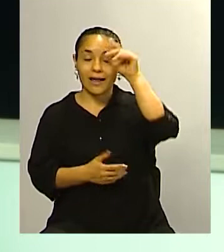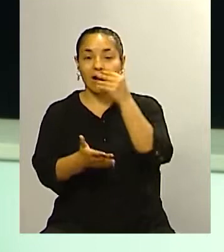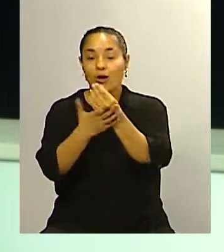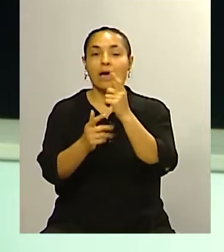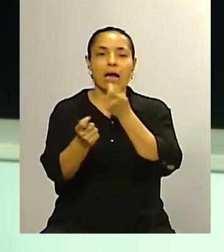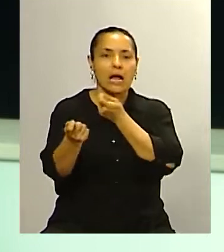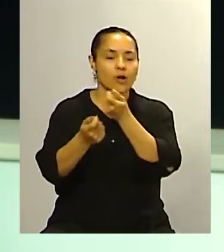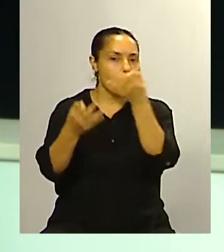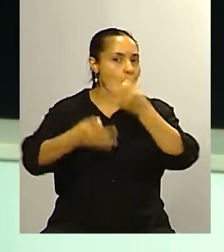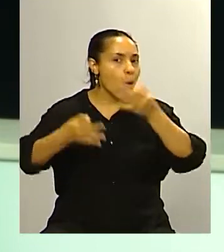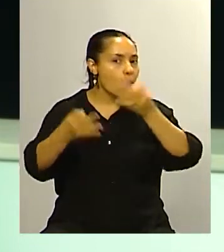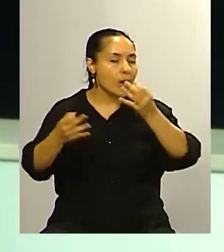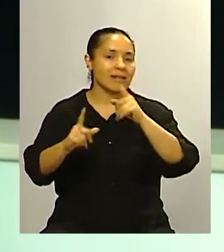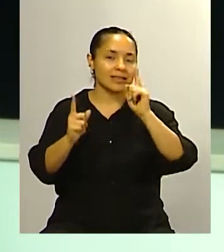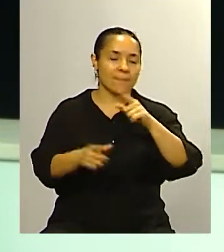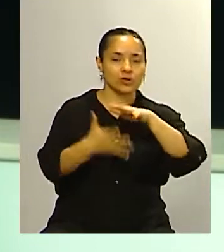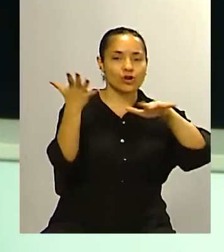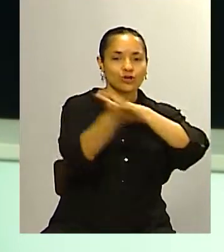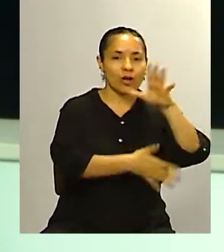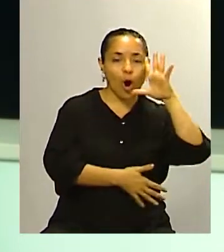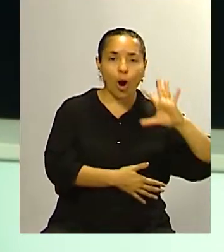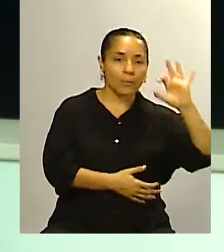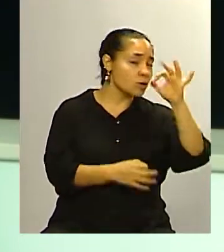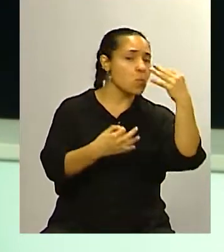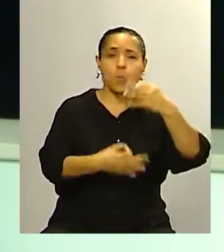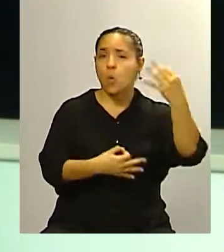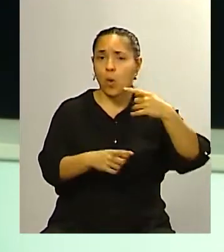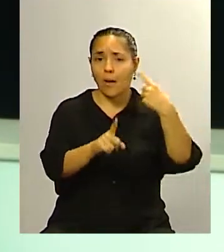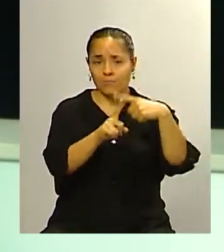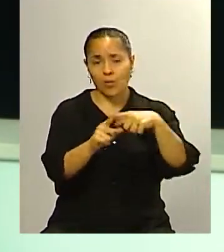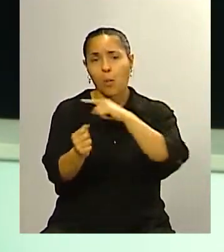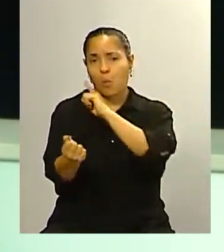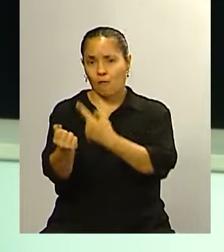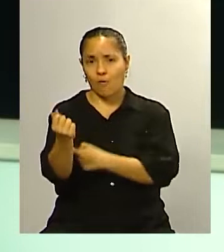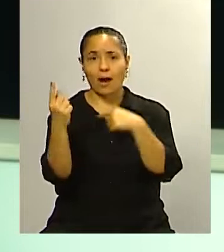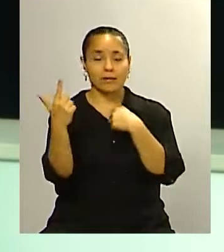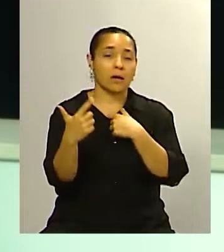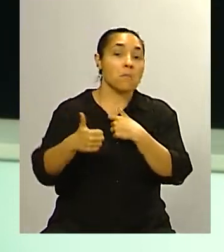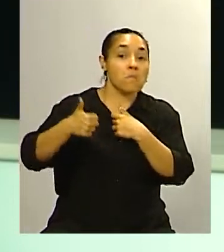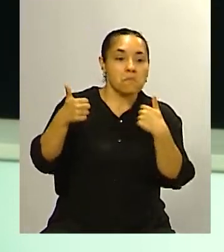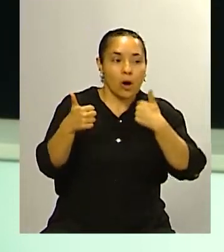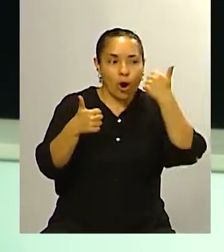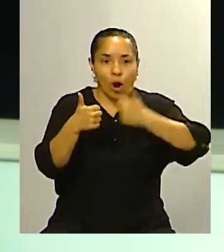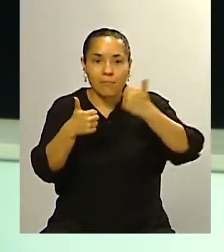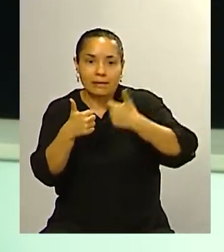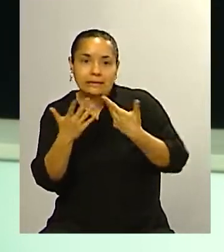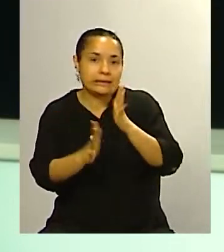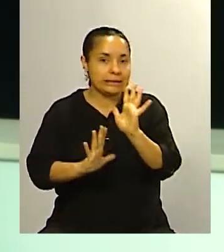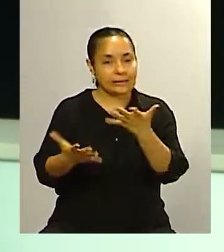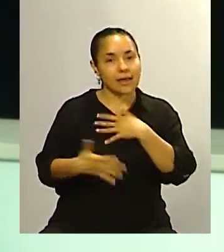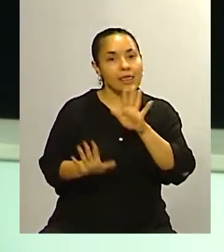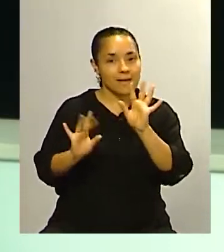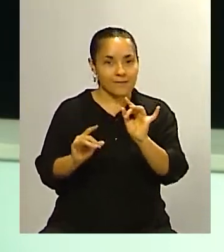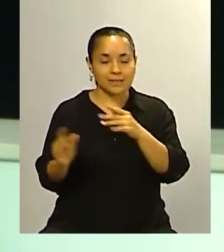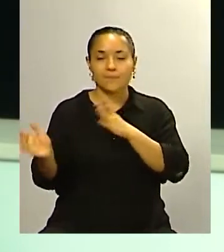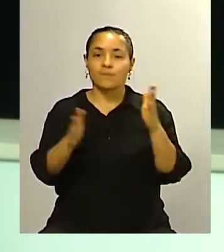buena gestión y sigue teniendo muy buena imagen en la provincia de Mendoza juegan fuerte para pensar en el futuro y en el 2023 ¿Qué pasa